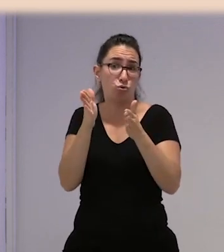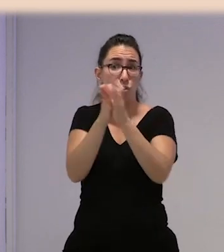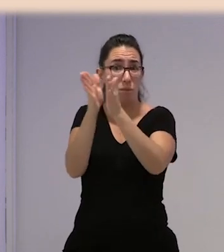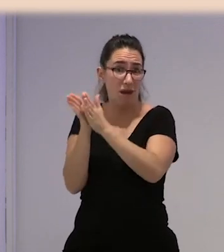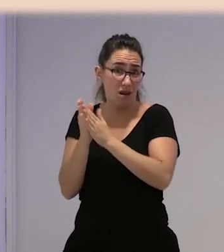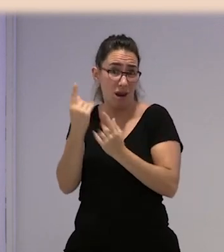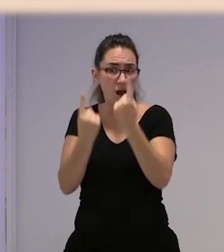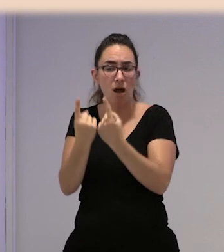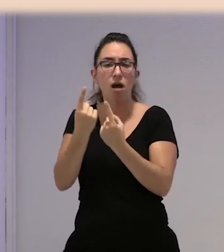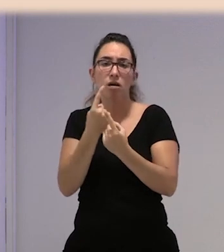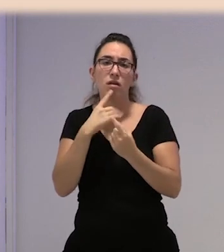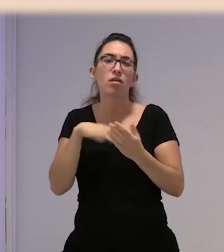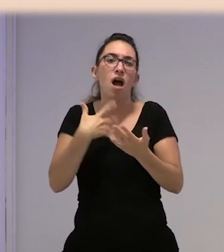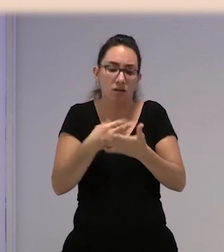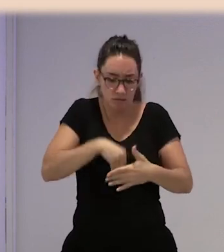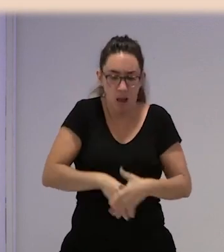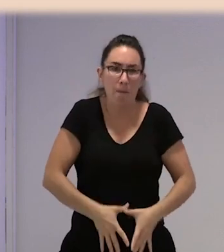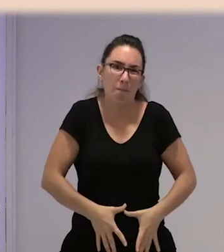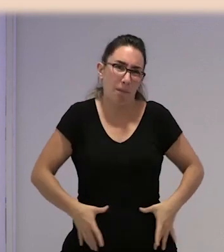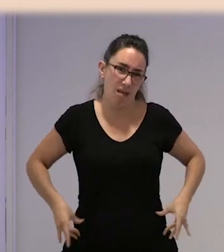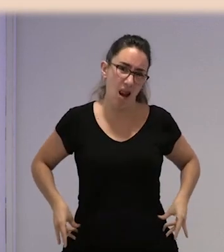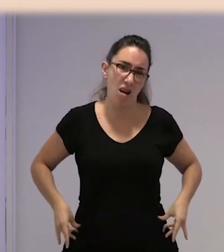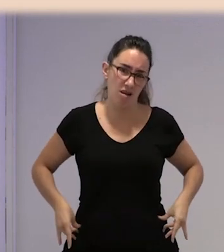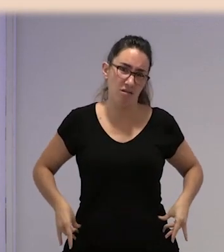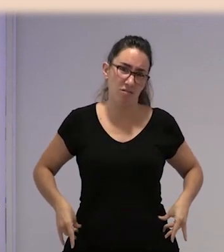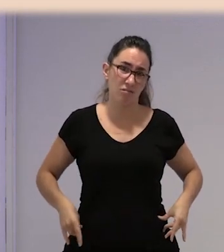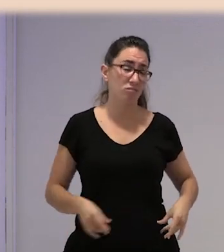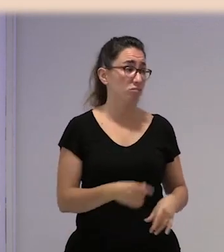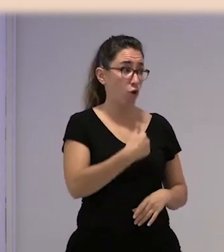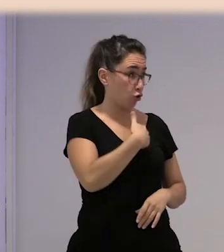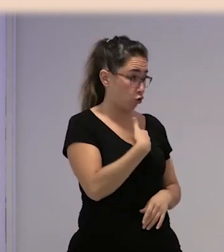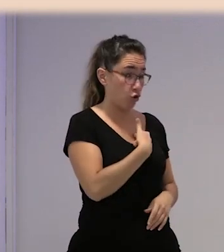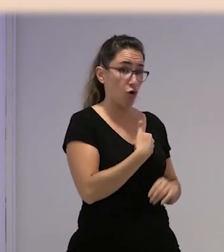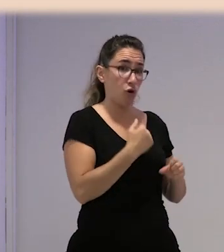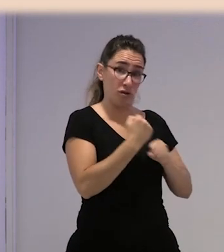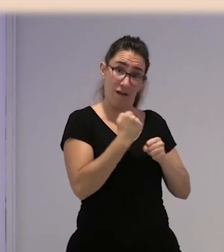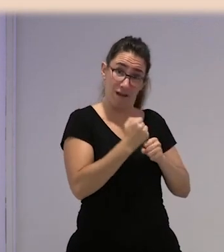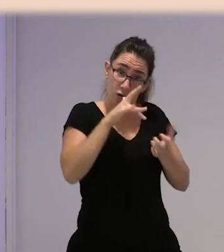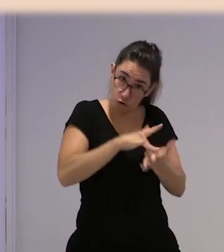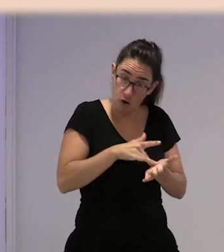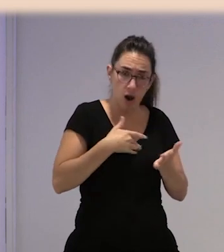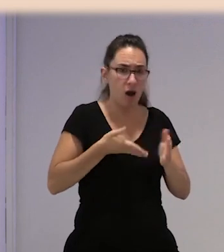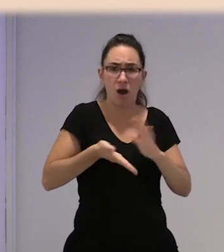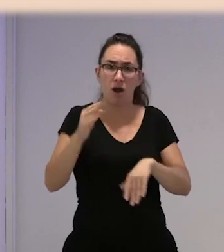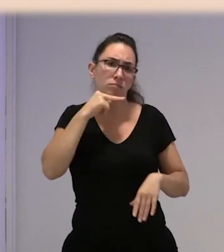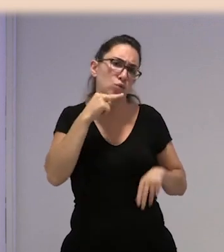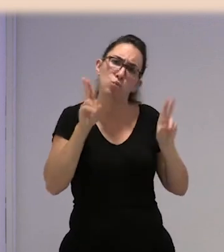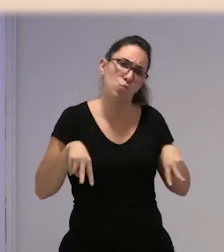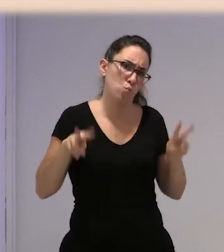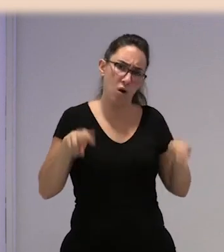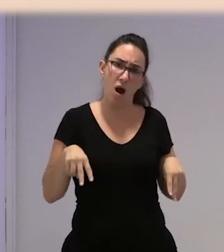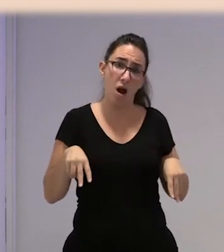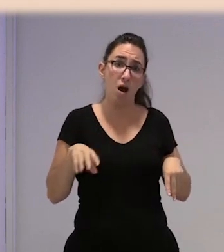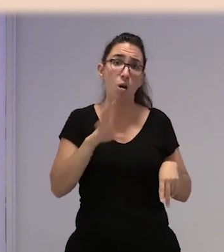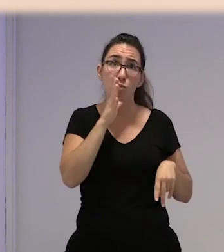a trabajar. Yo, de hecho, nunca he ido al servicio mientras estoy trabajando, porque si no llego a coger la caja que